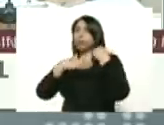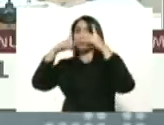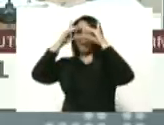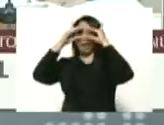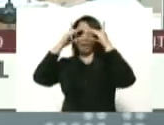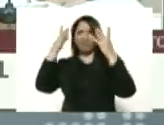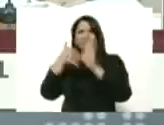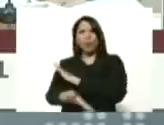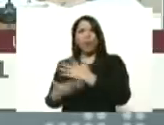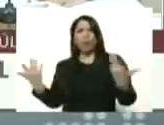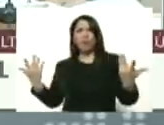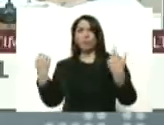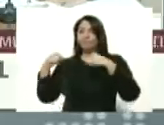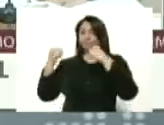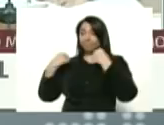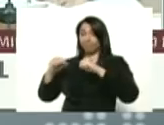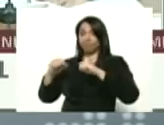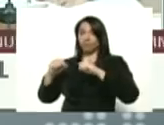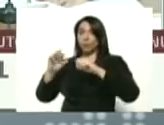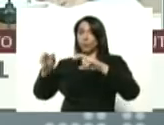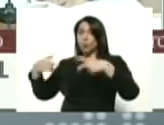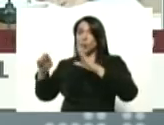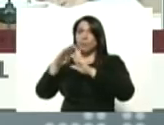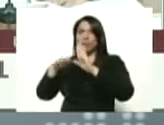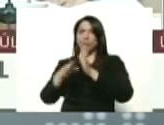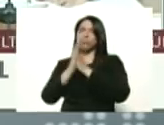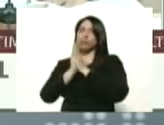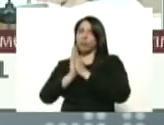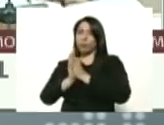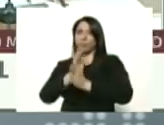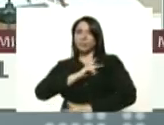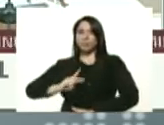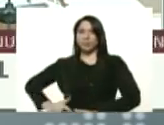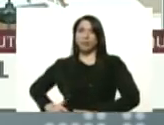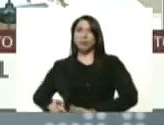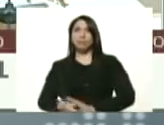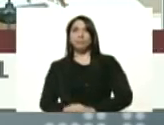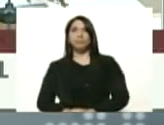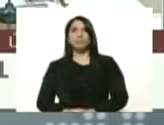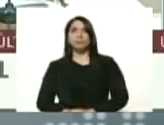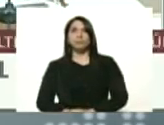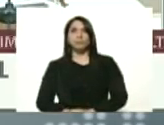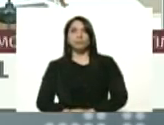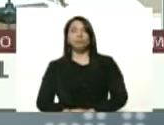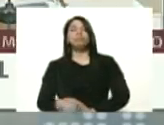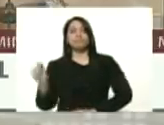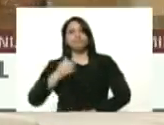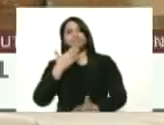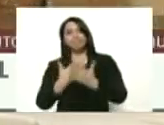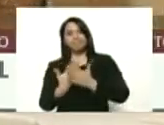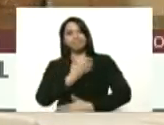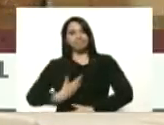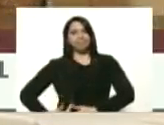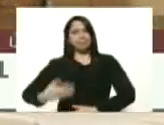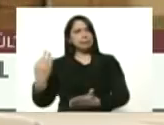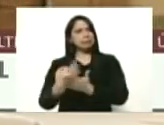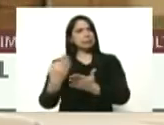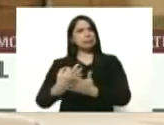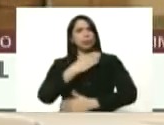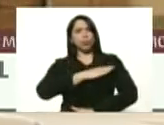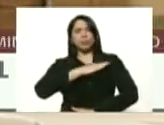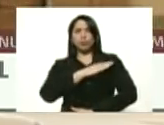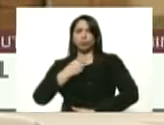de la preparación de estas nuevas medidas por favor vicepresidente así es presidente bueno siempre en la